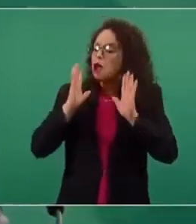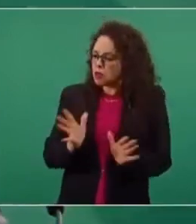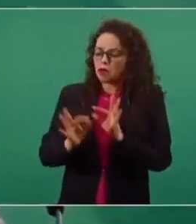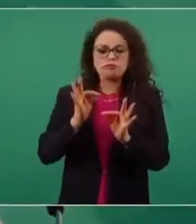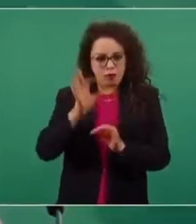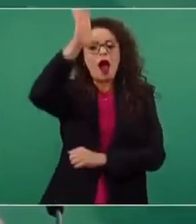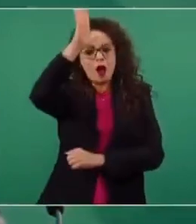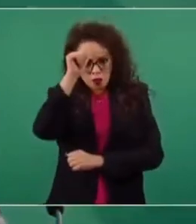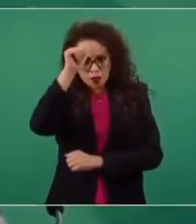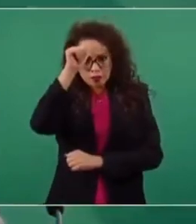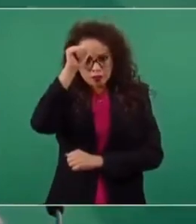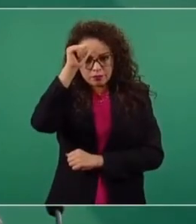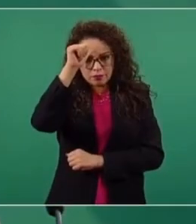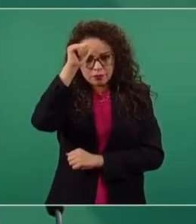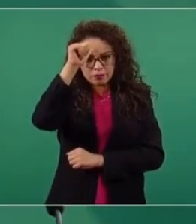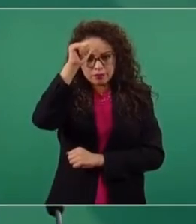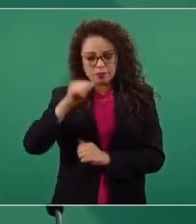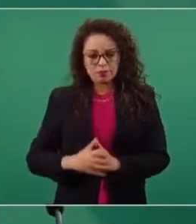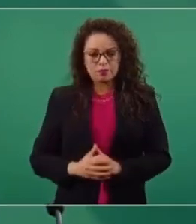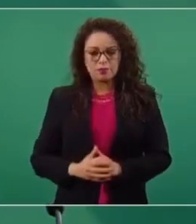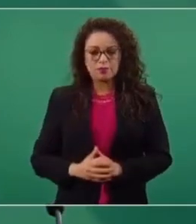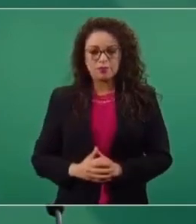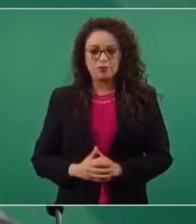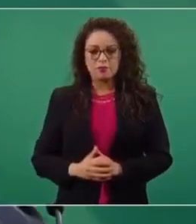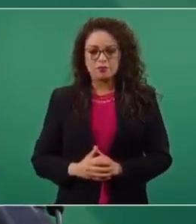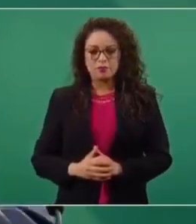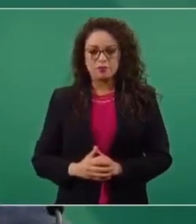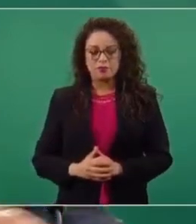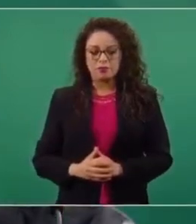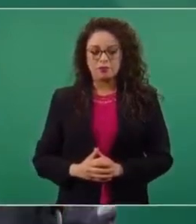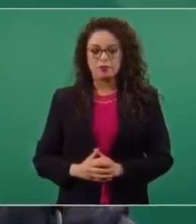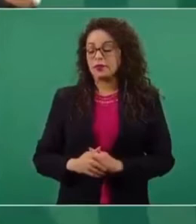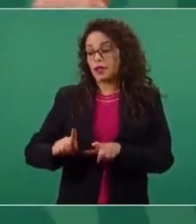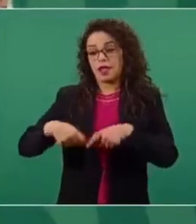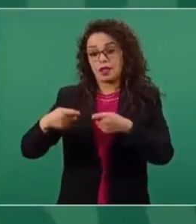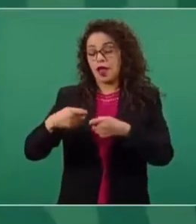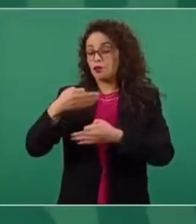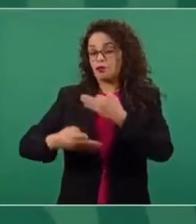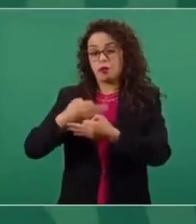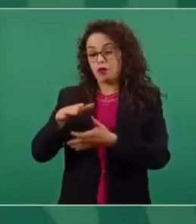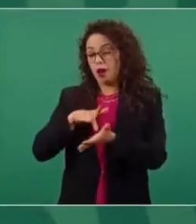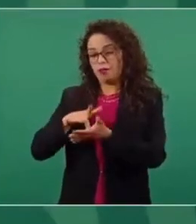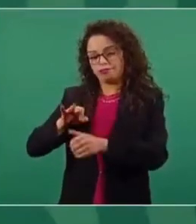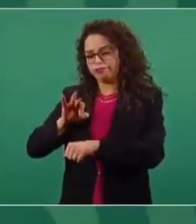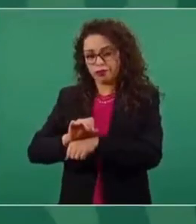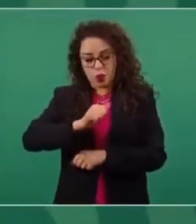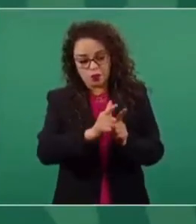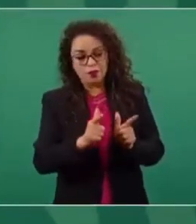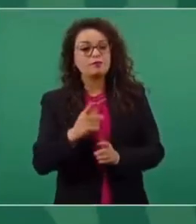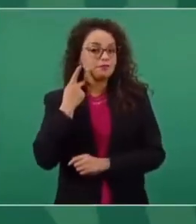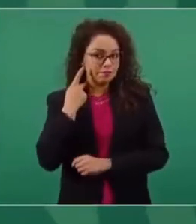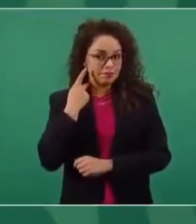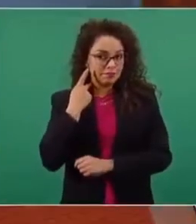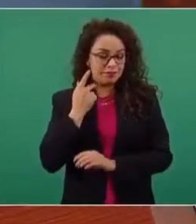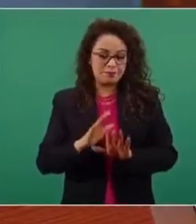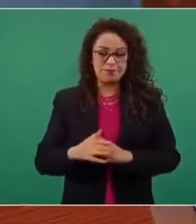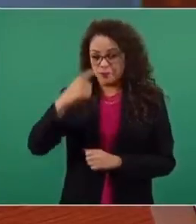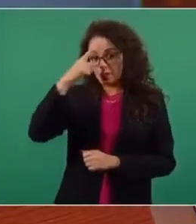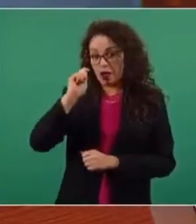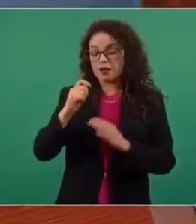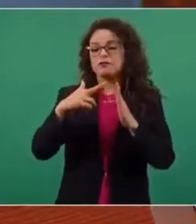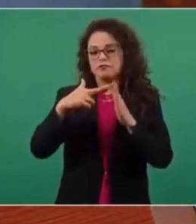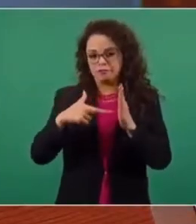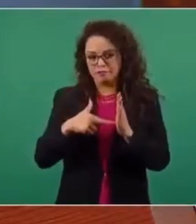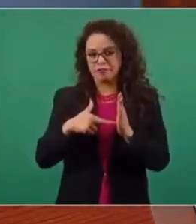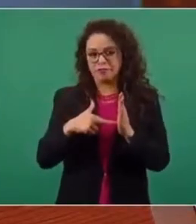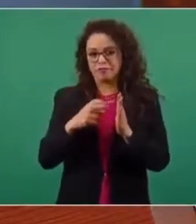termina Salinas, bueno, cuenta con todo el apoyo del otro partido para las reformas.